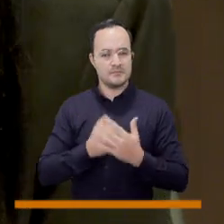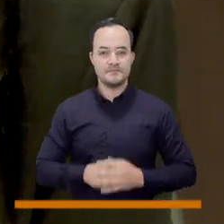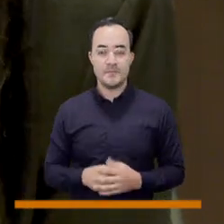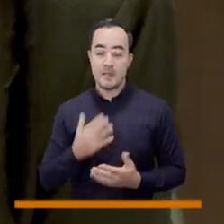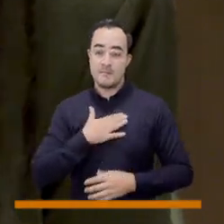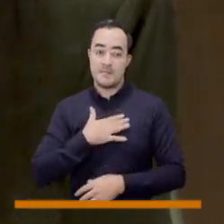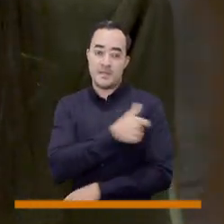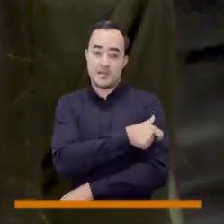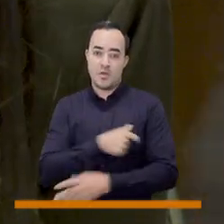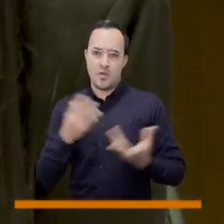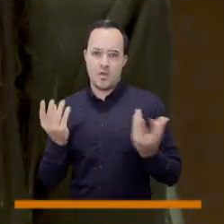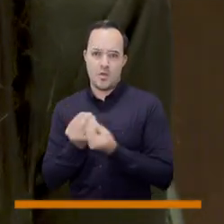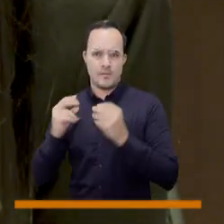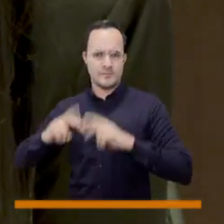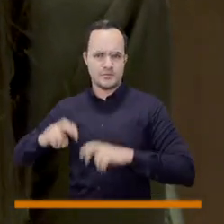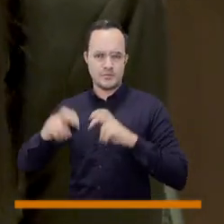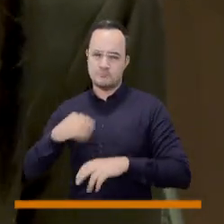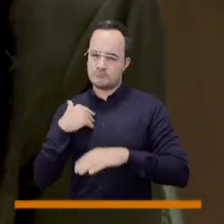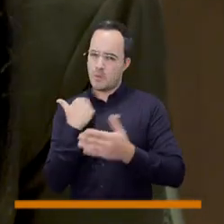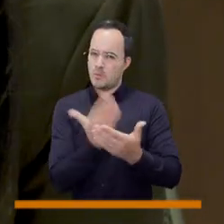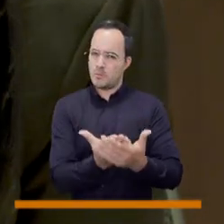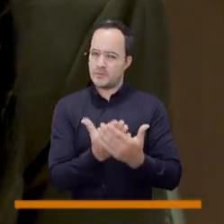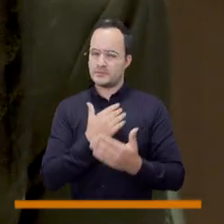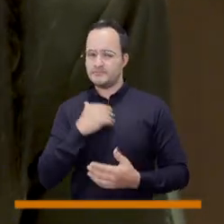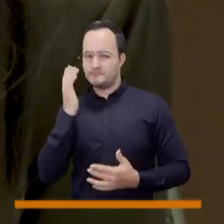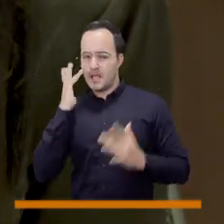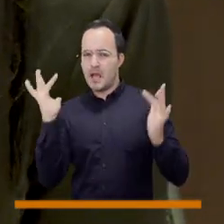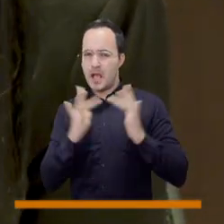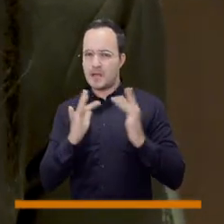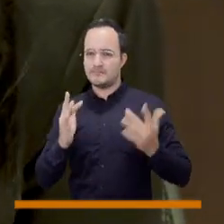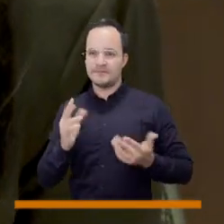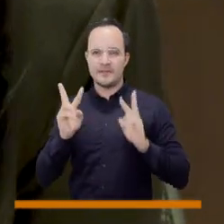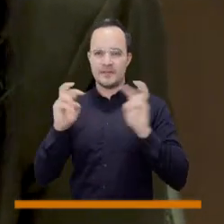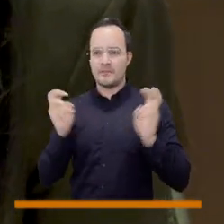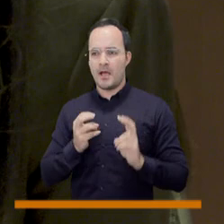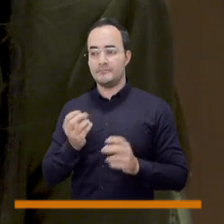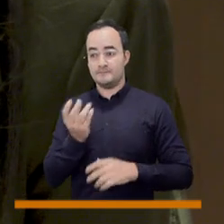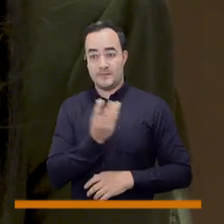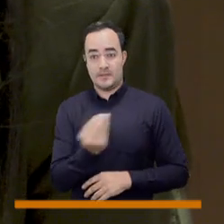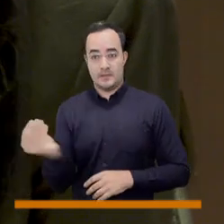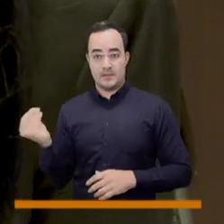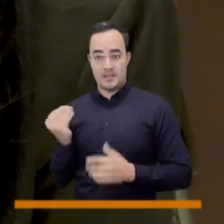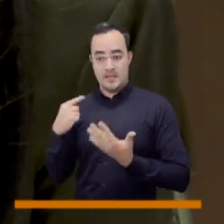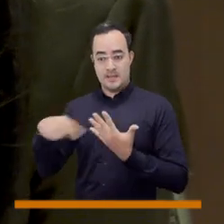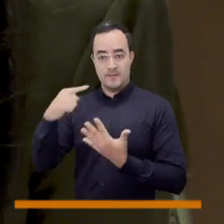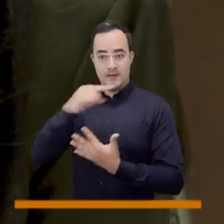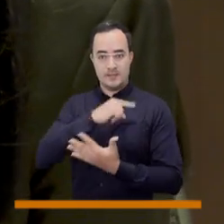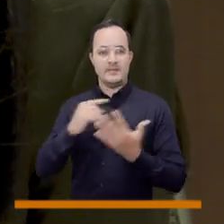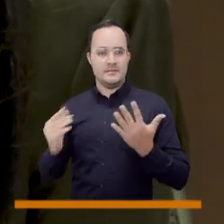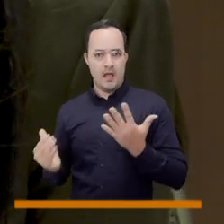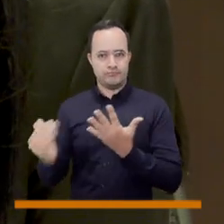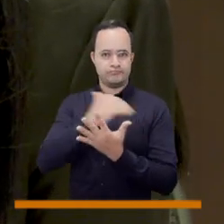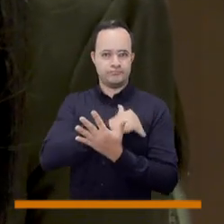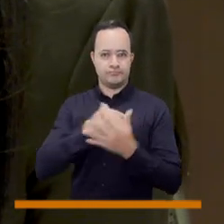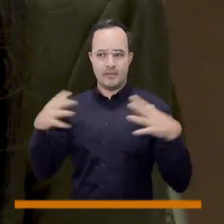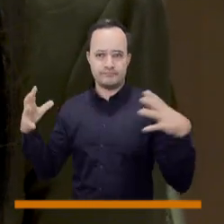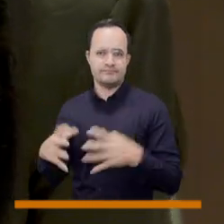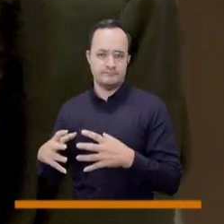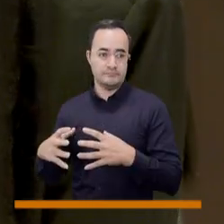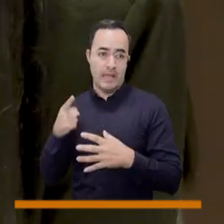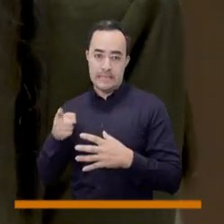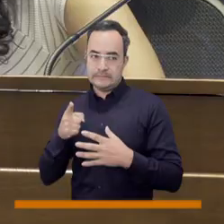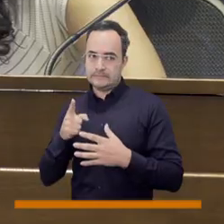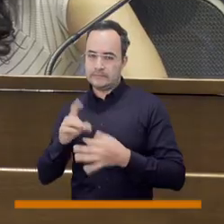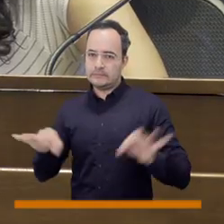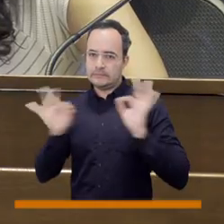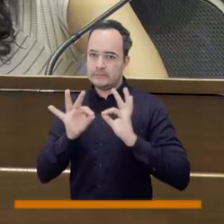propondría, sería principalmente a partir de esa intersectorialidad, perdón, promover y seguir garantizando